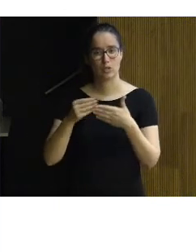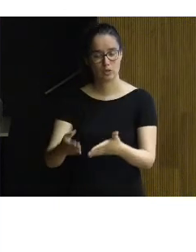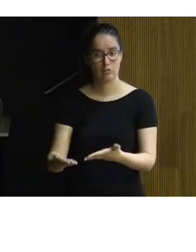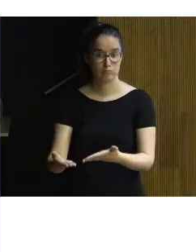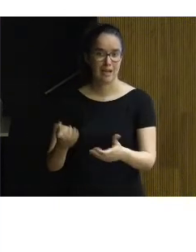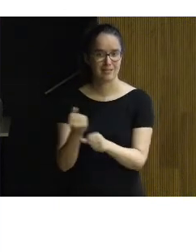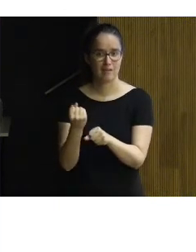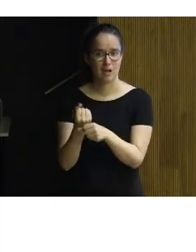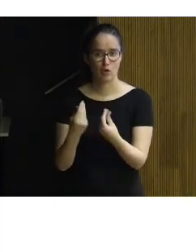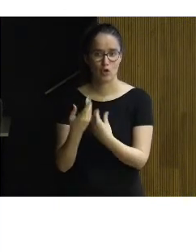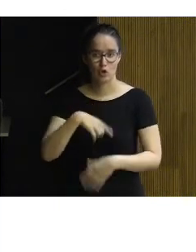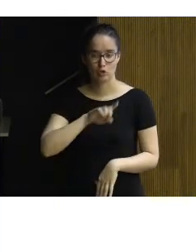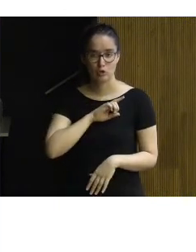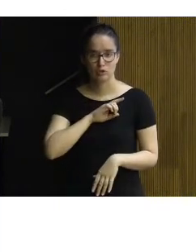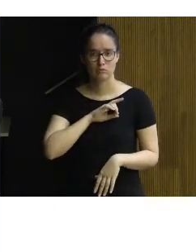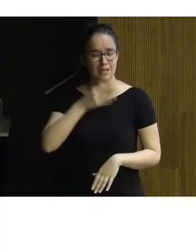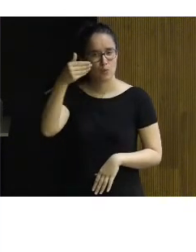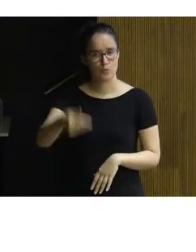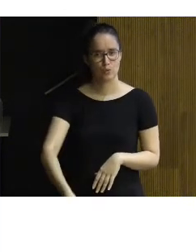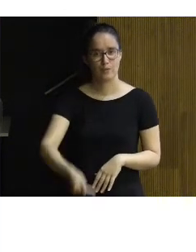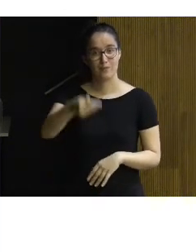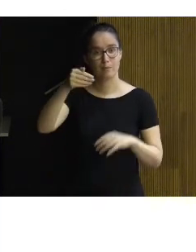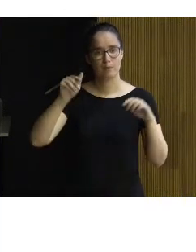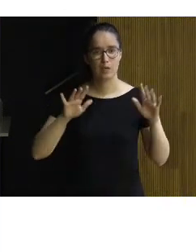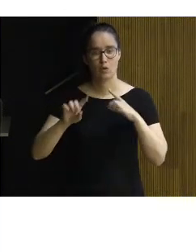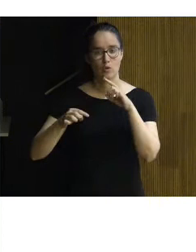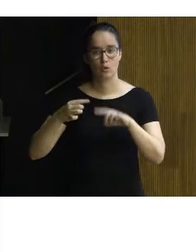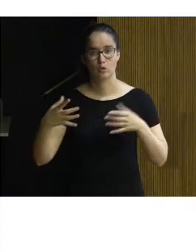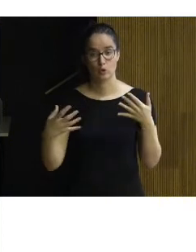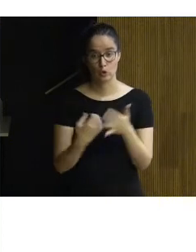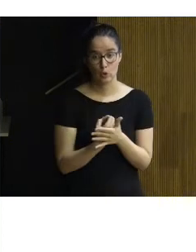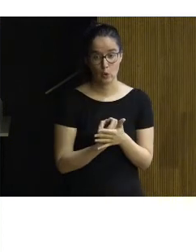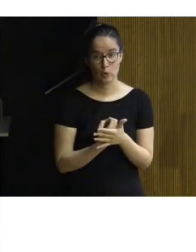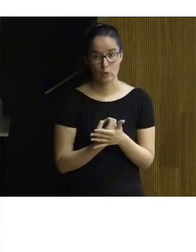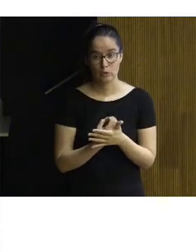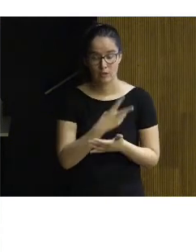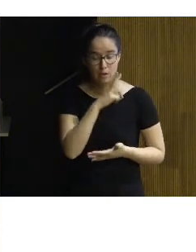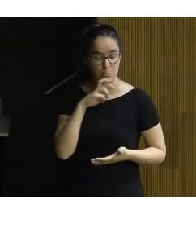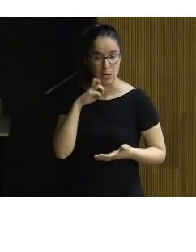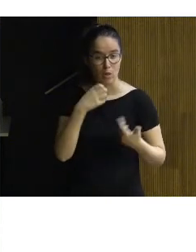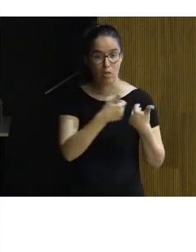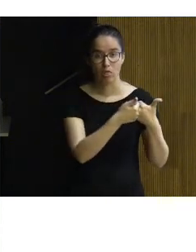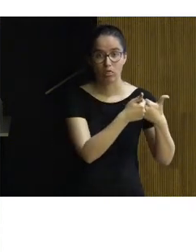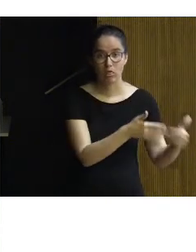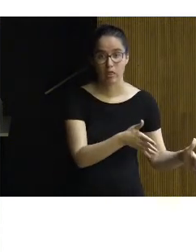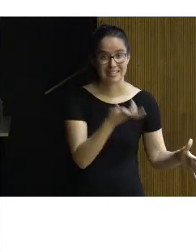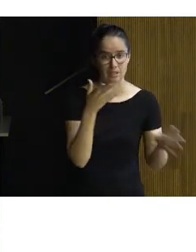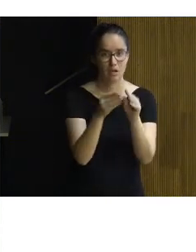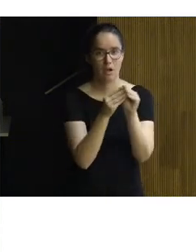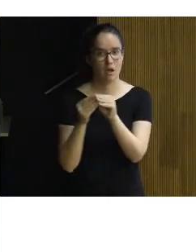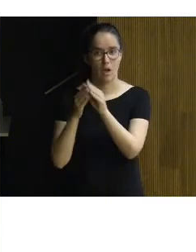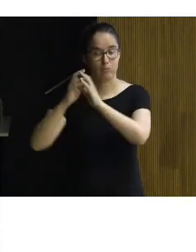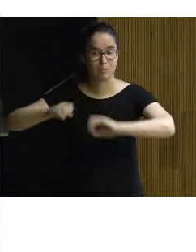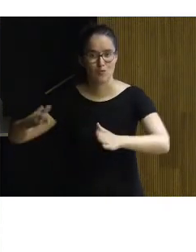trabajado con nosotros, pues era importante. Pero luego, todo esto perdía su valor si no alcanzábamos un consenso.